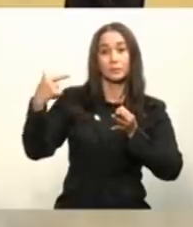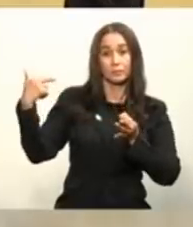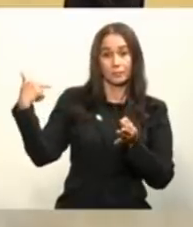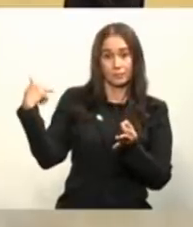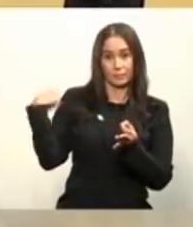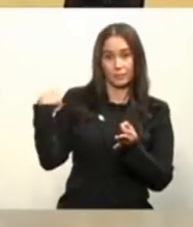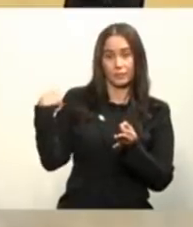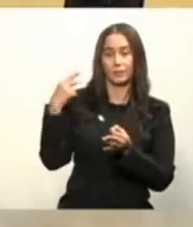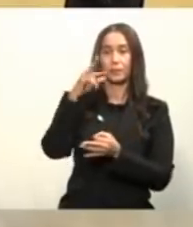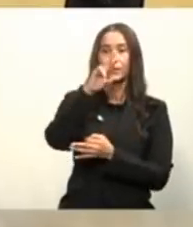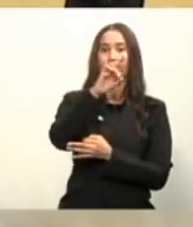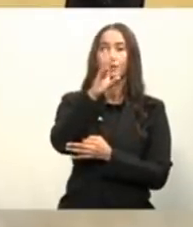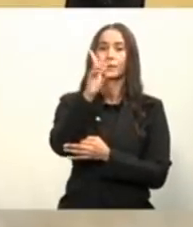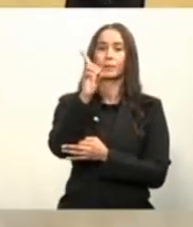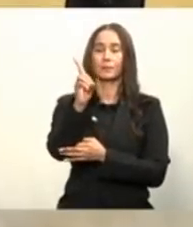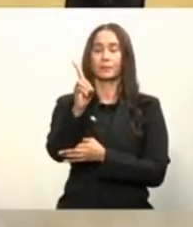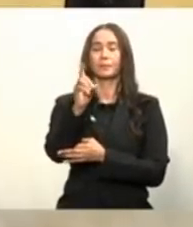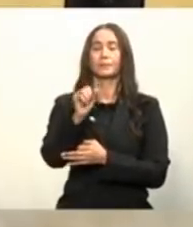RD.